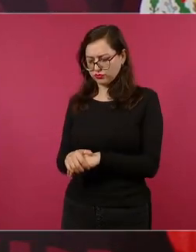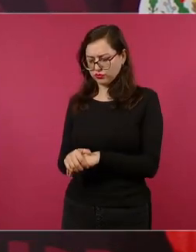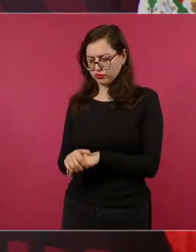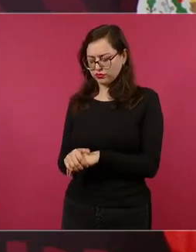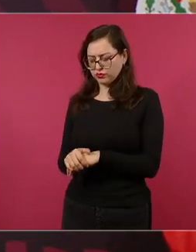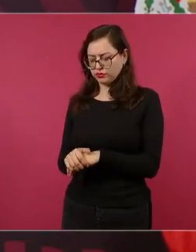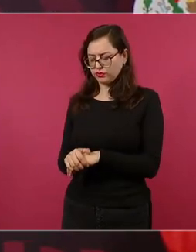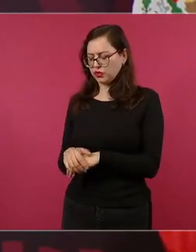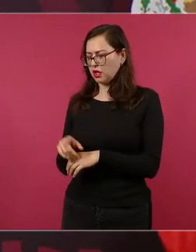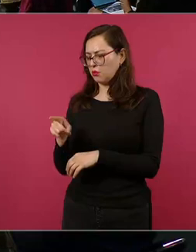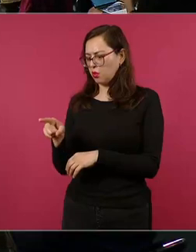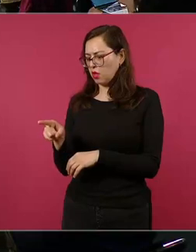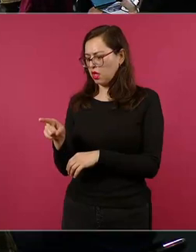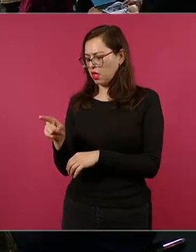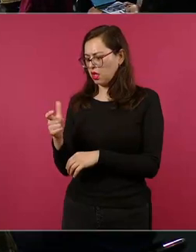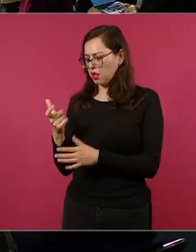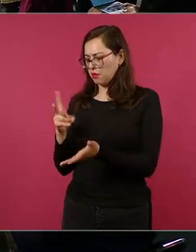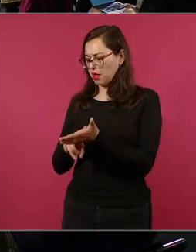¿cómo está ahora?